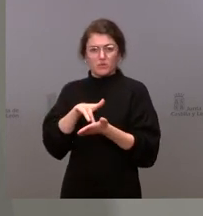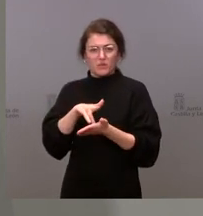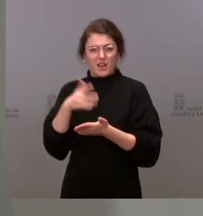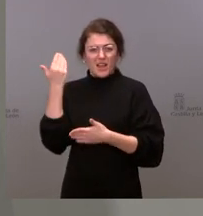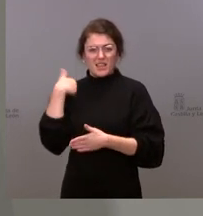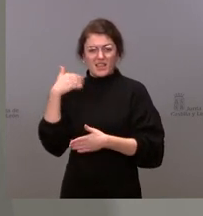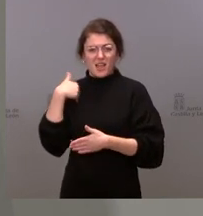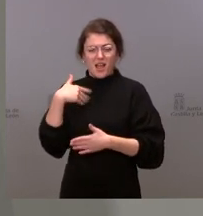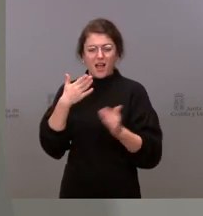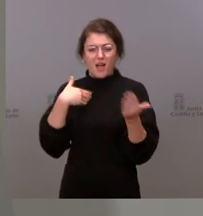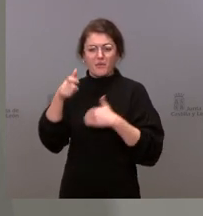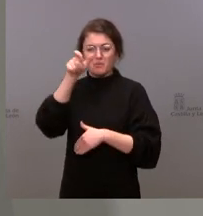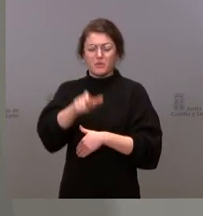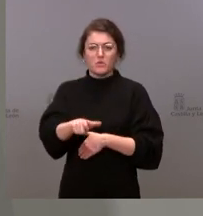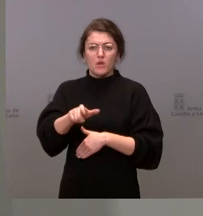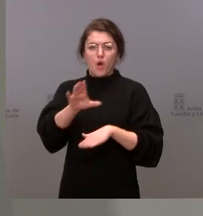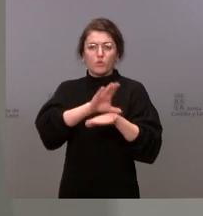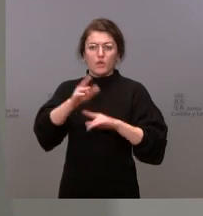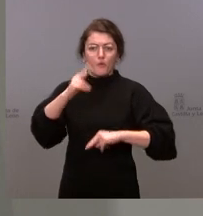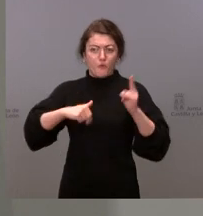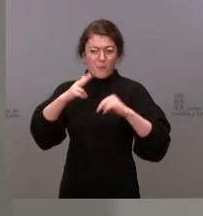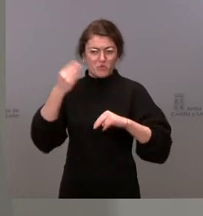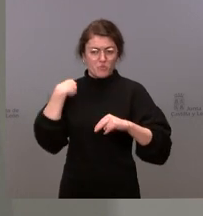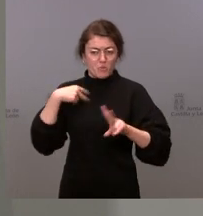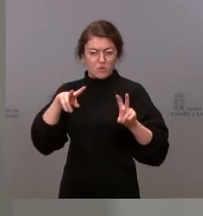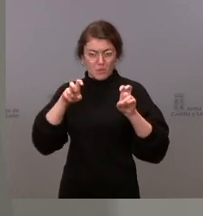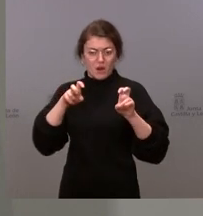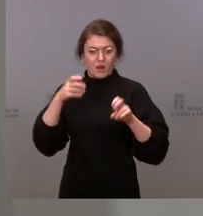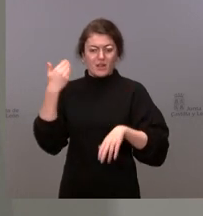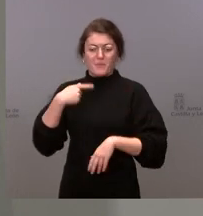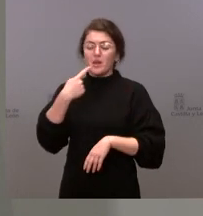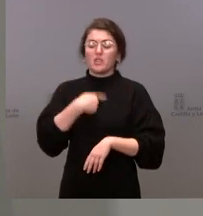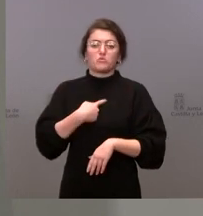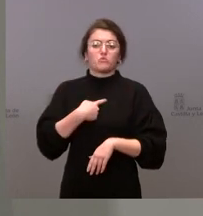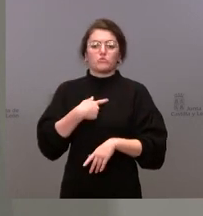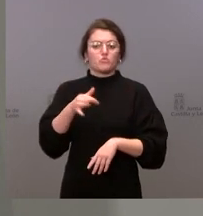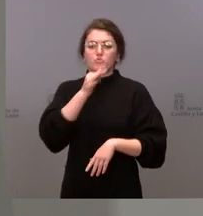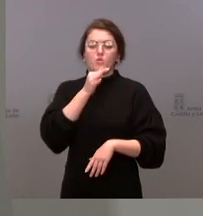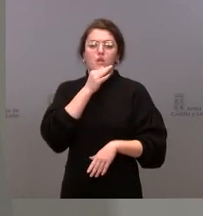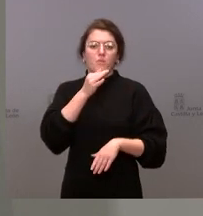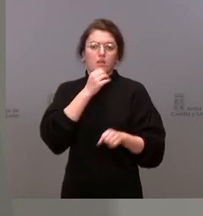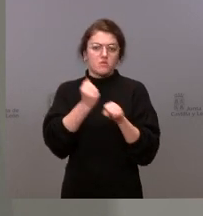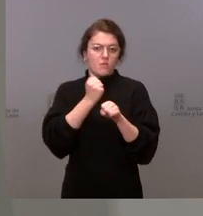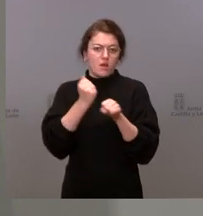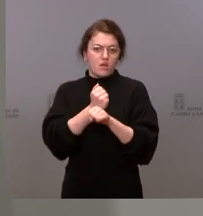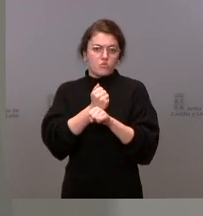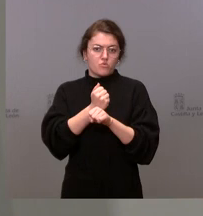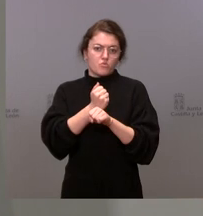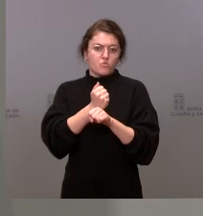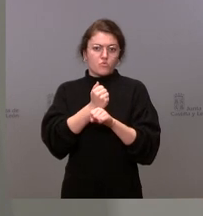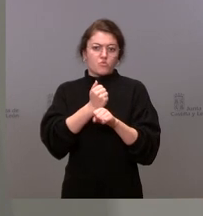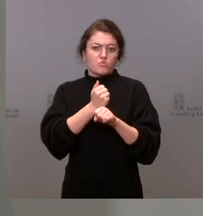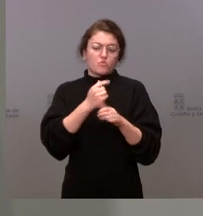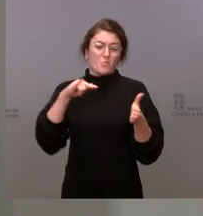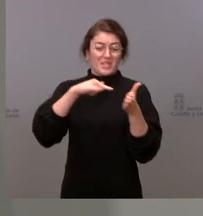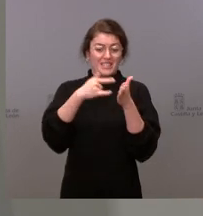con el consejero de Fomento a este respecto, me ha dicho que está trabajando todavía con Renfe, con el sistema de cruzar datos